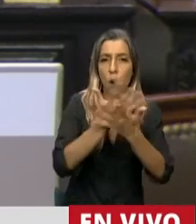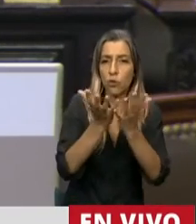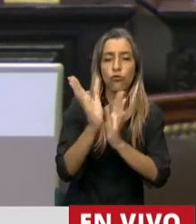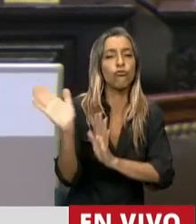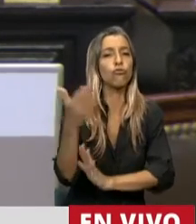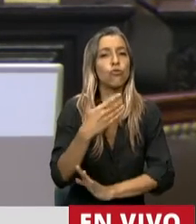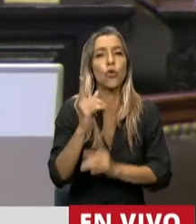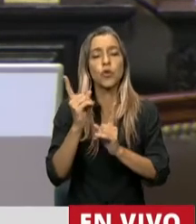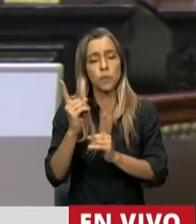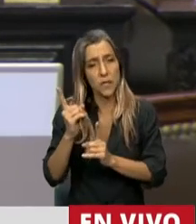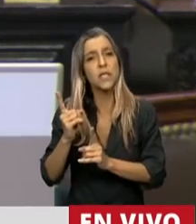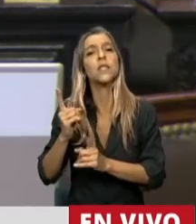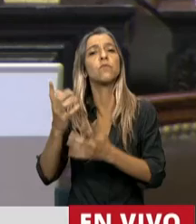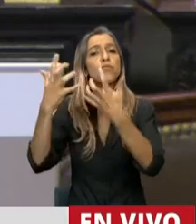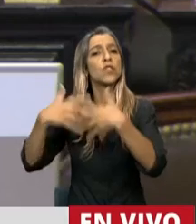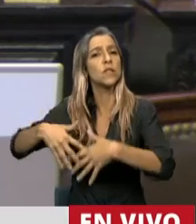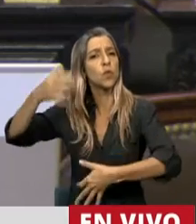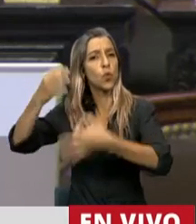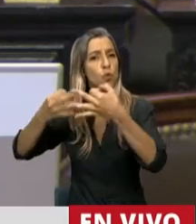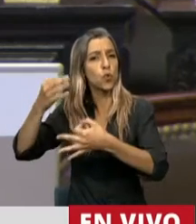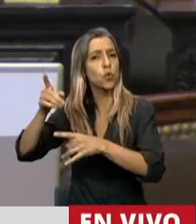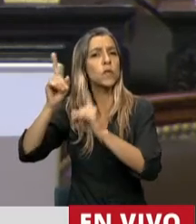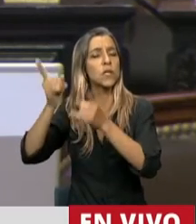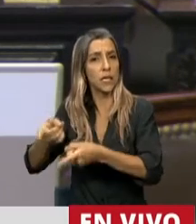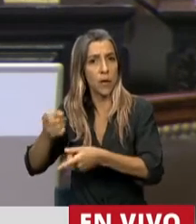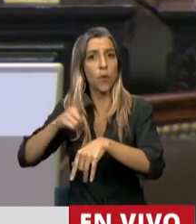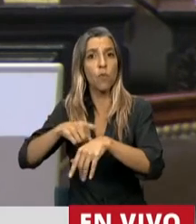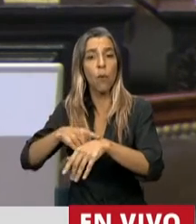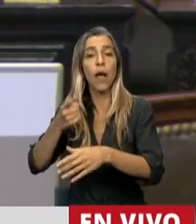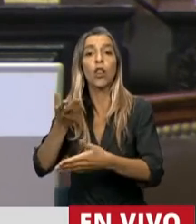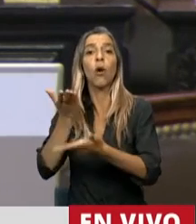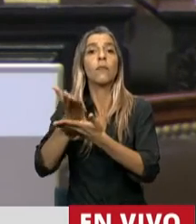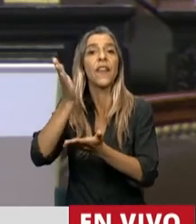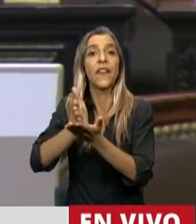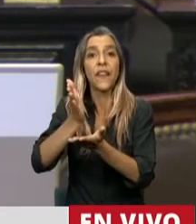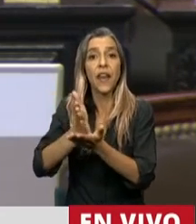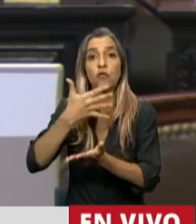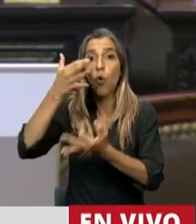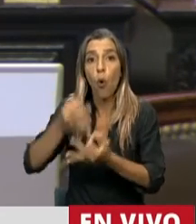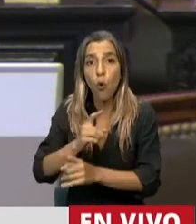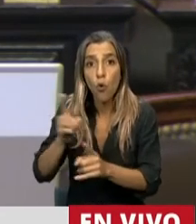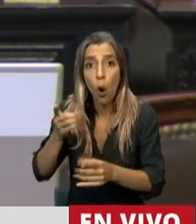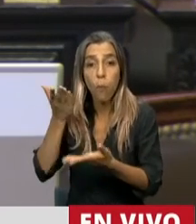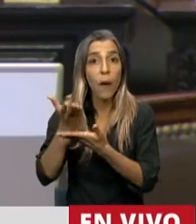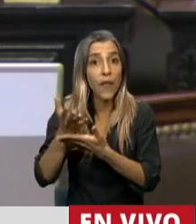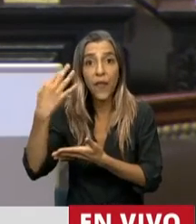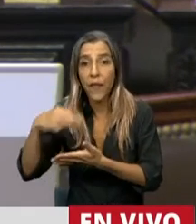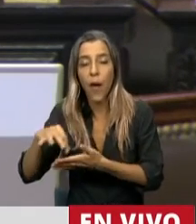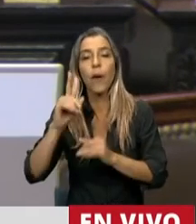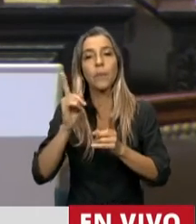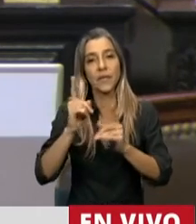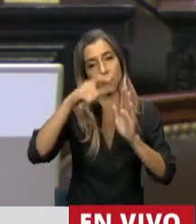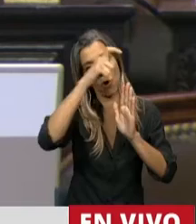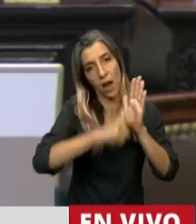lo mismo que el sistema judicial cuando tiene que exigir algún derecho que no se está cumpliendo. Por eso somos